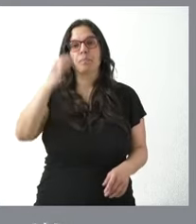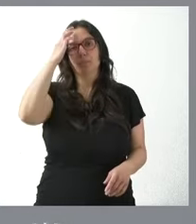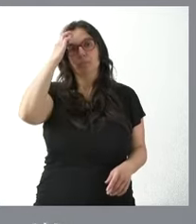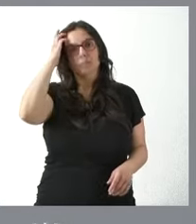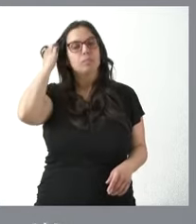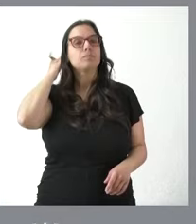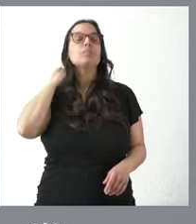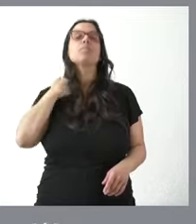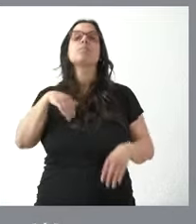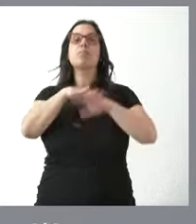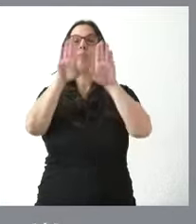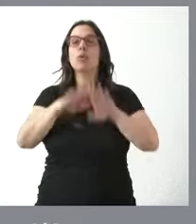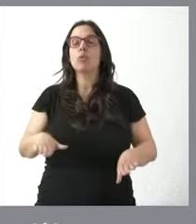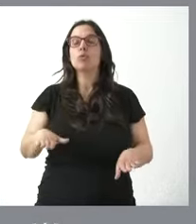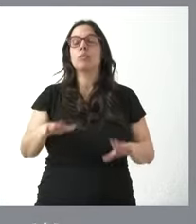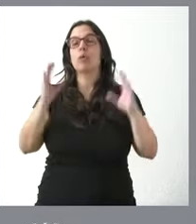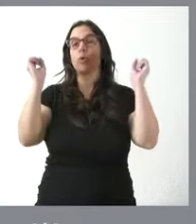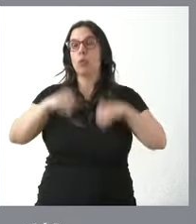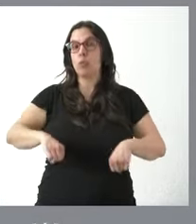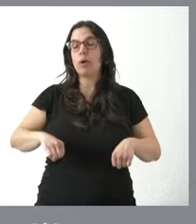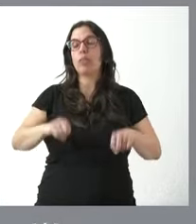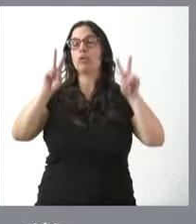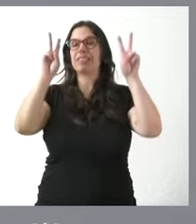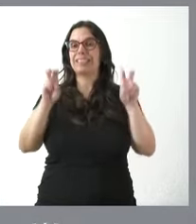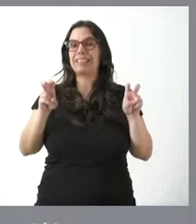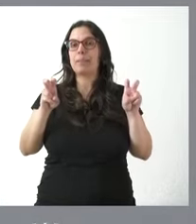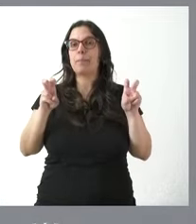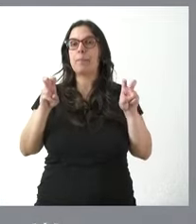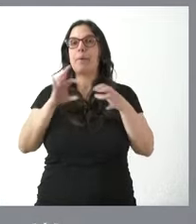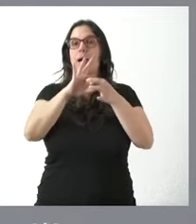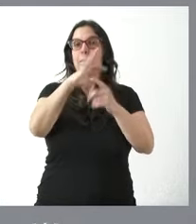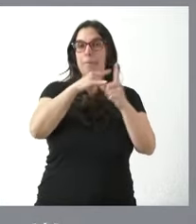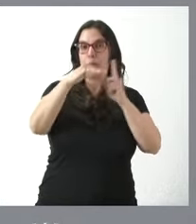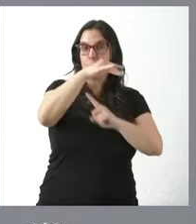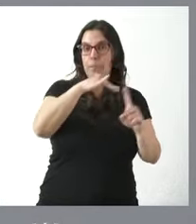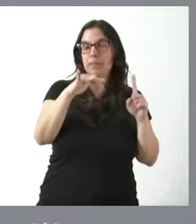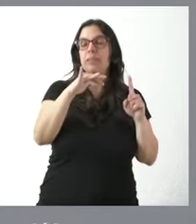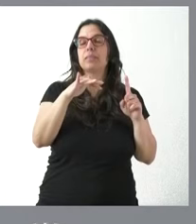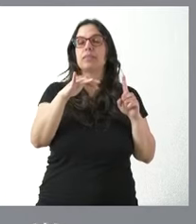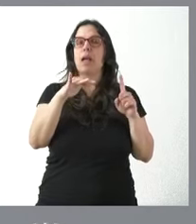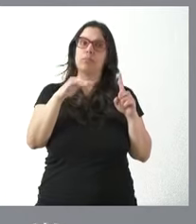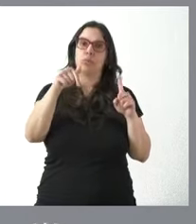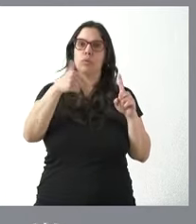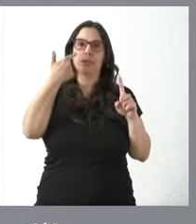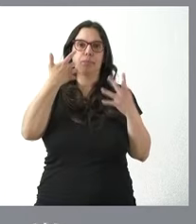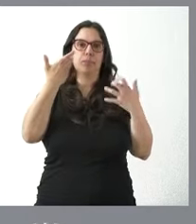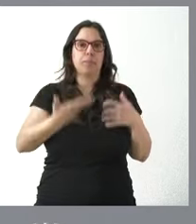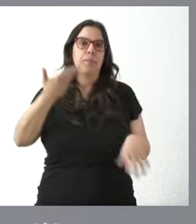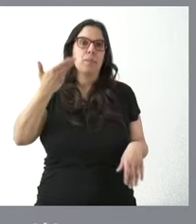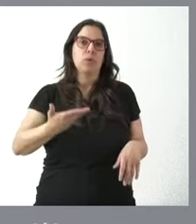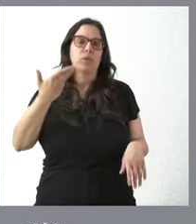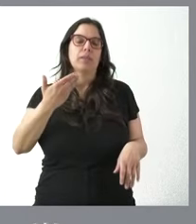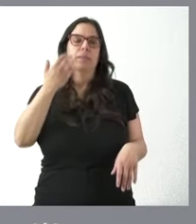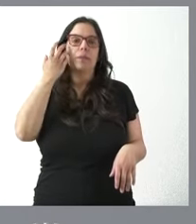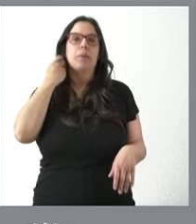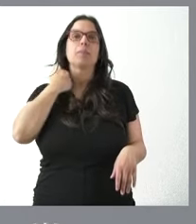Y, por último, un último acuerdo en materia de medioambiente, que ven ustedes que ocupa una parte relevante de nuestro